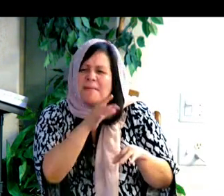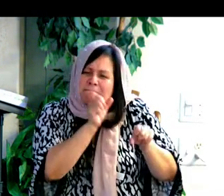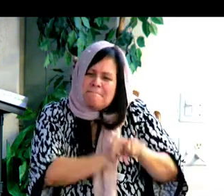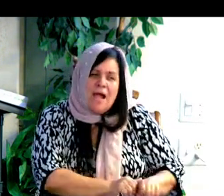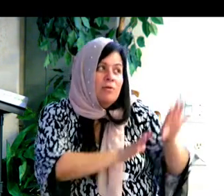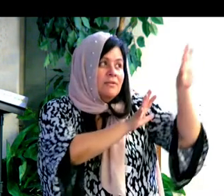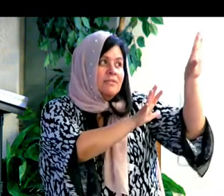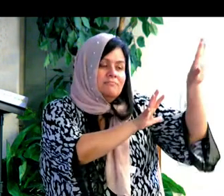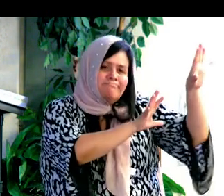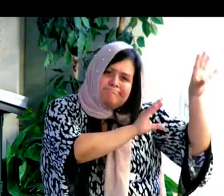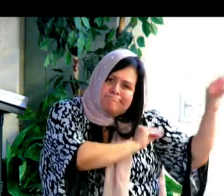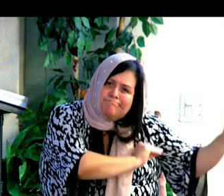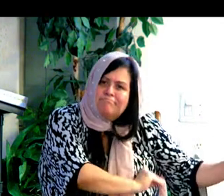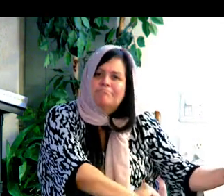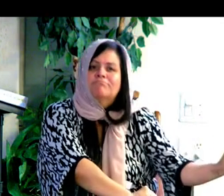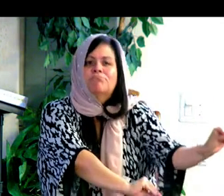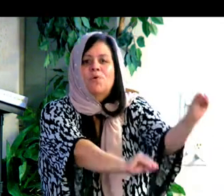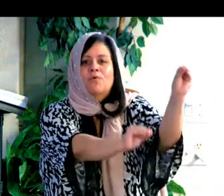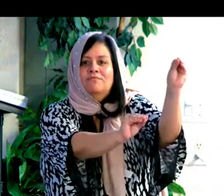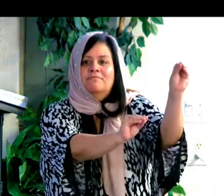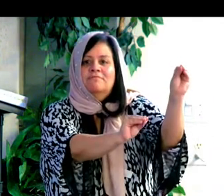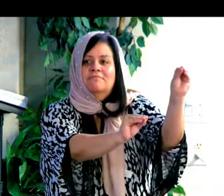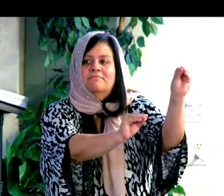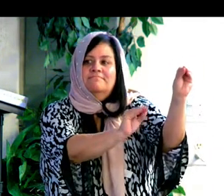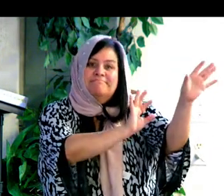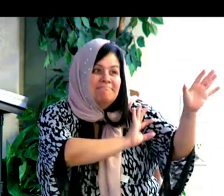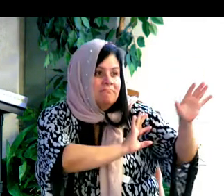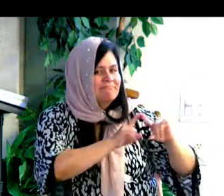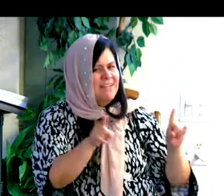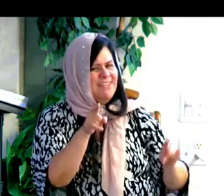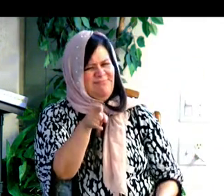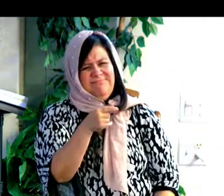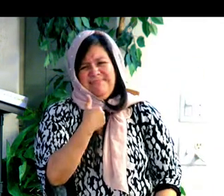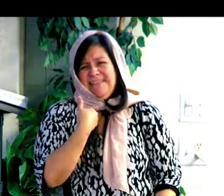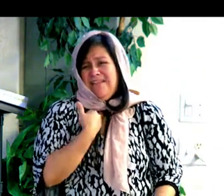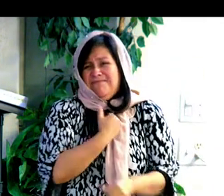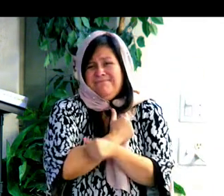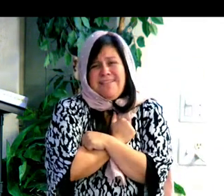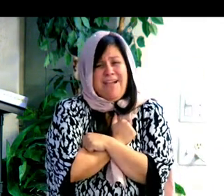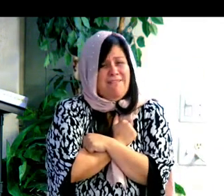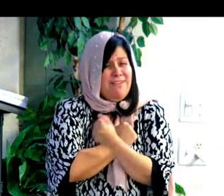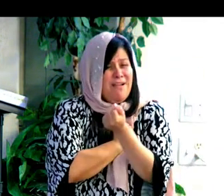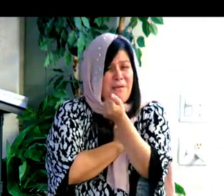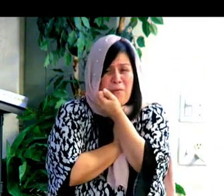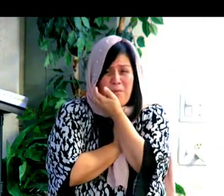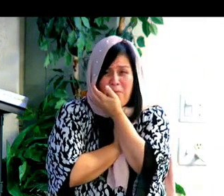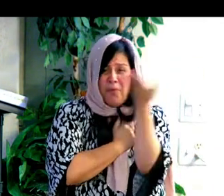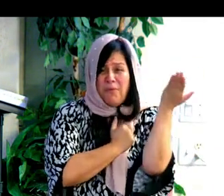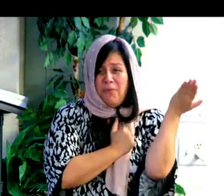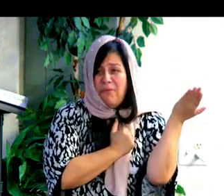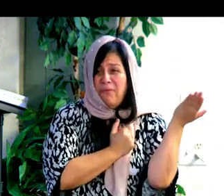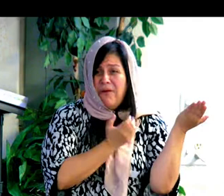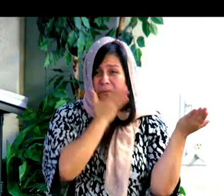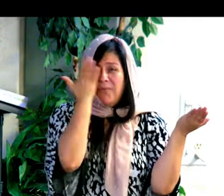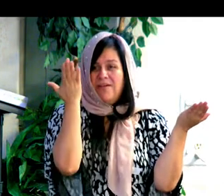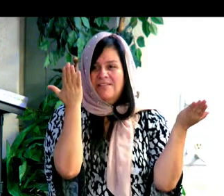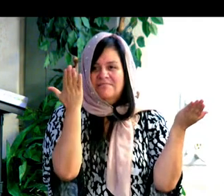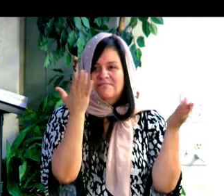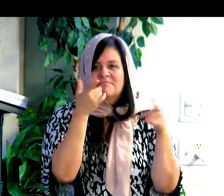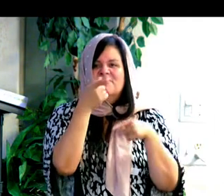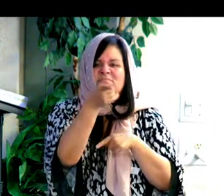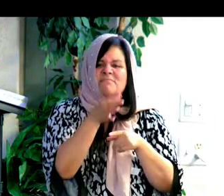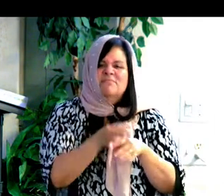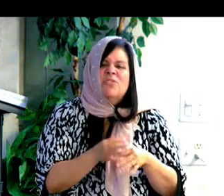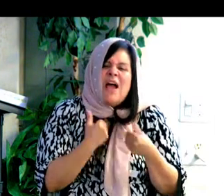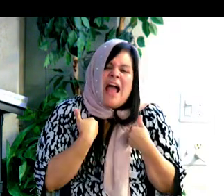mover las montañas. But you don't have love. Pero nosotros no tenemos amor. And you have nothing. Entonces,